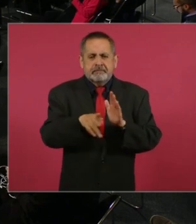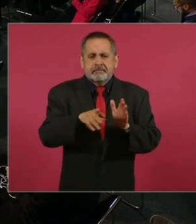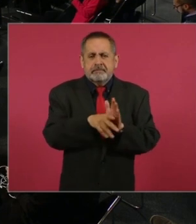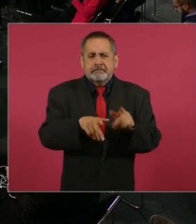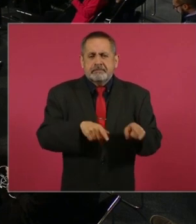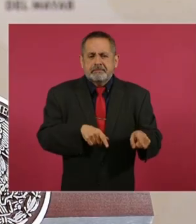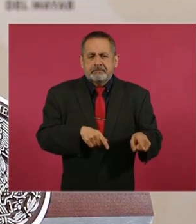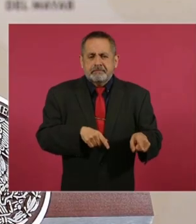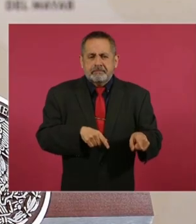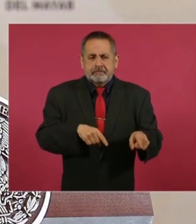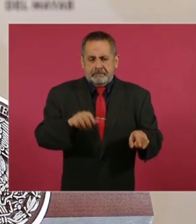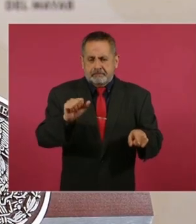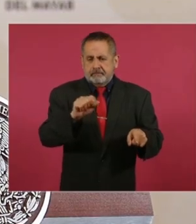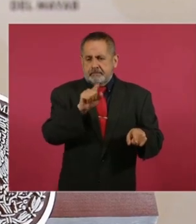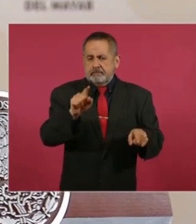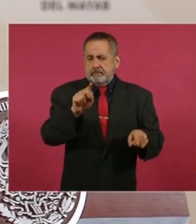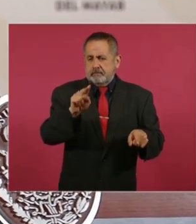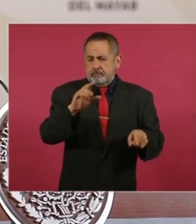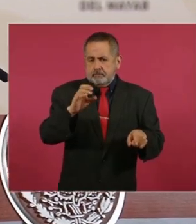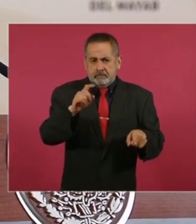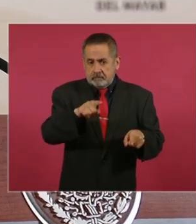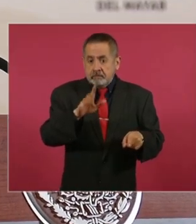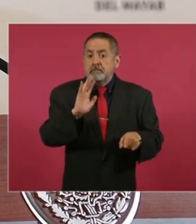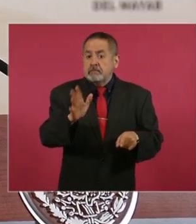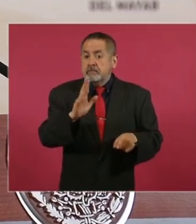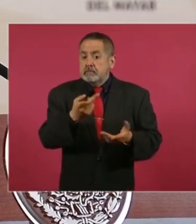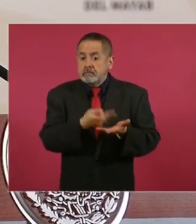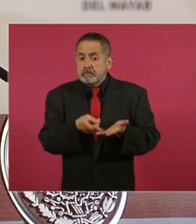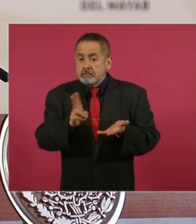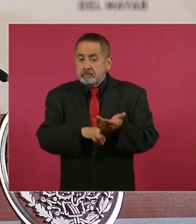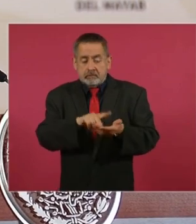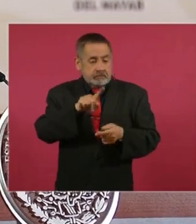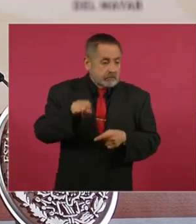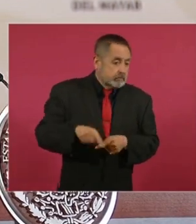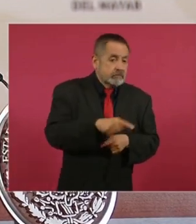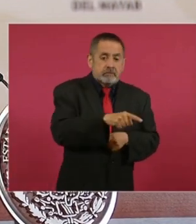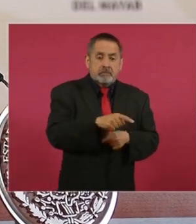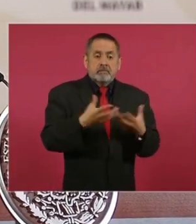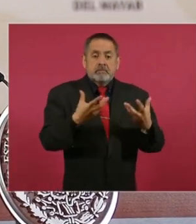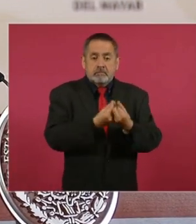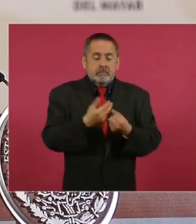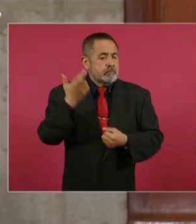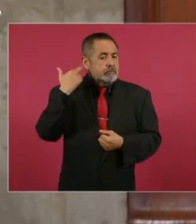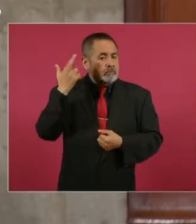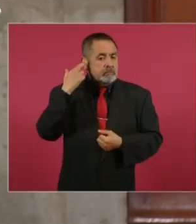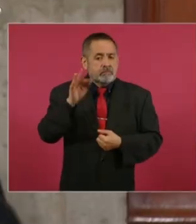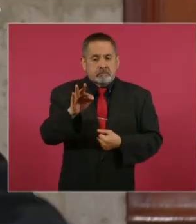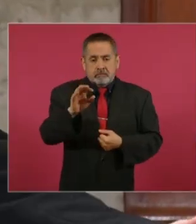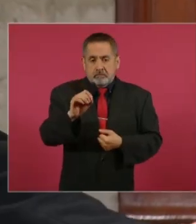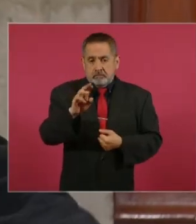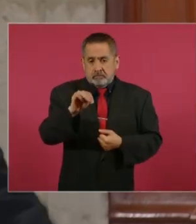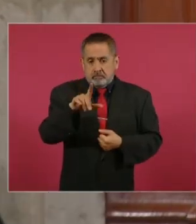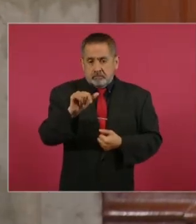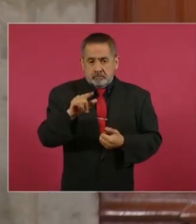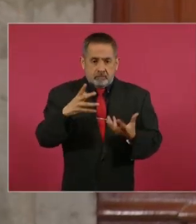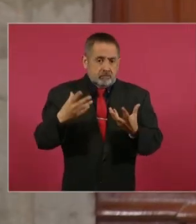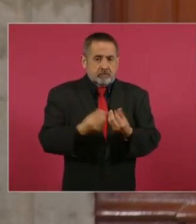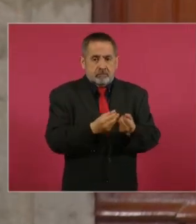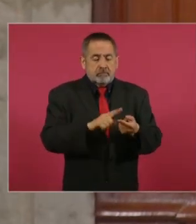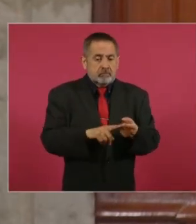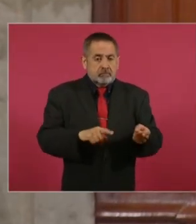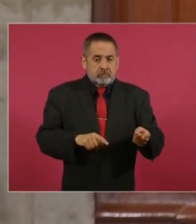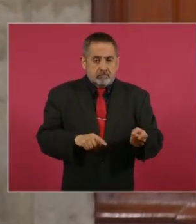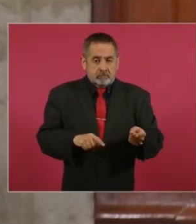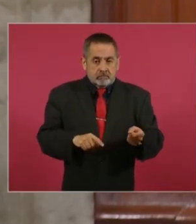Azucena tenía un programa… Sí, en tarde en Radio Fórmula. En Radio Fórmula. Ahora le van a dar un matutino.